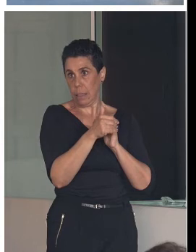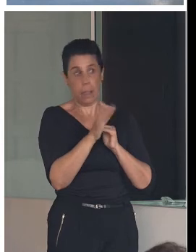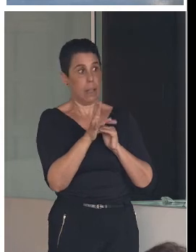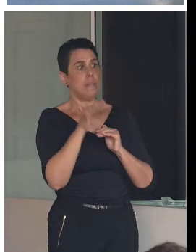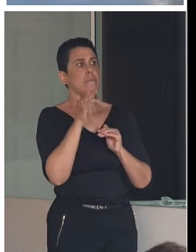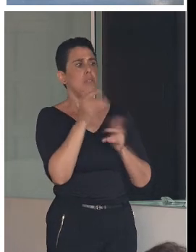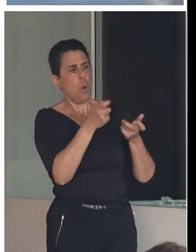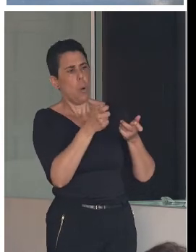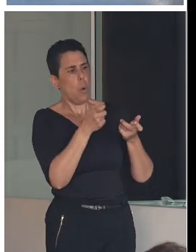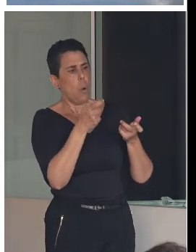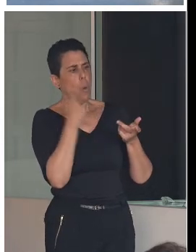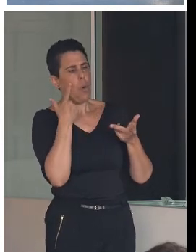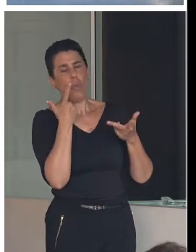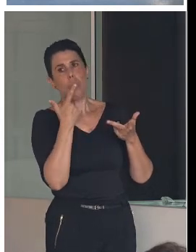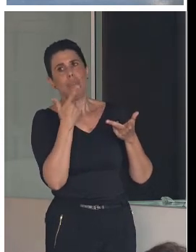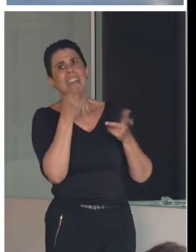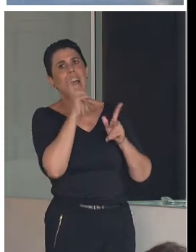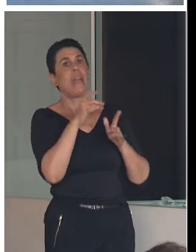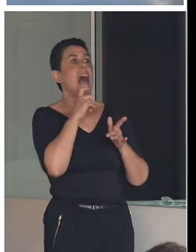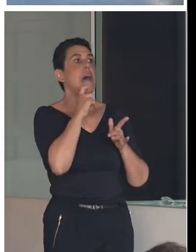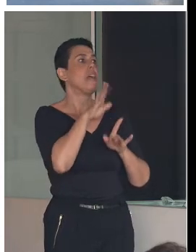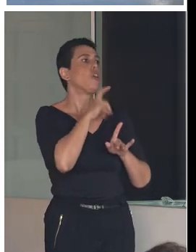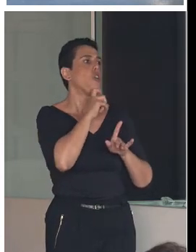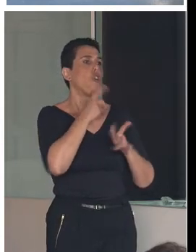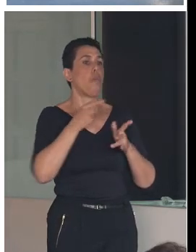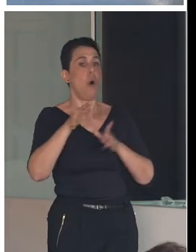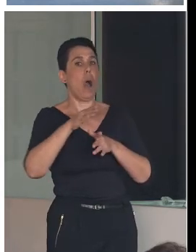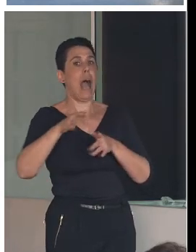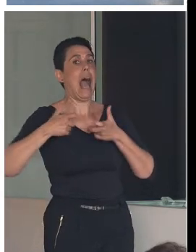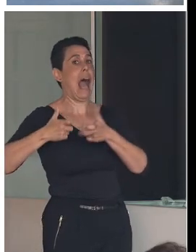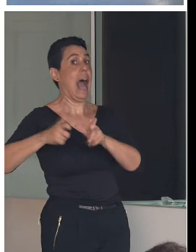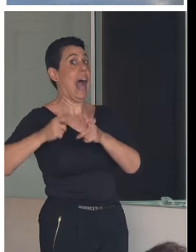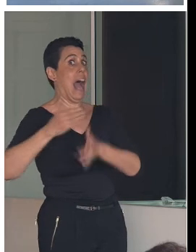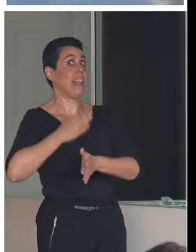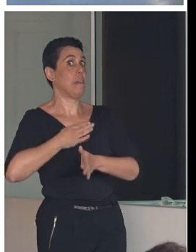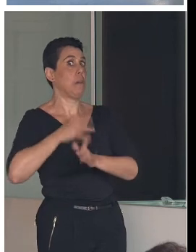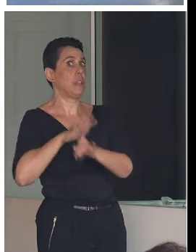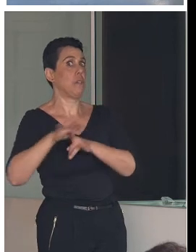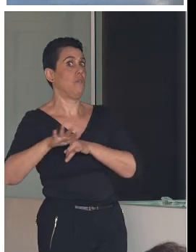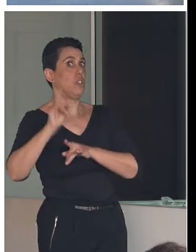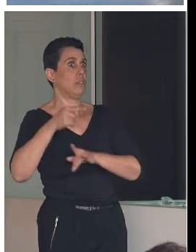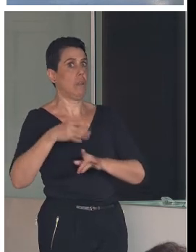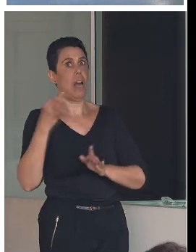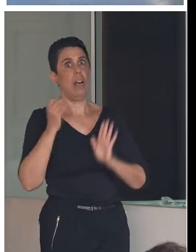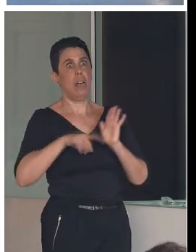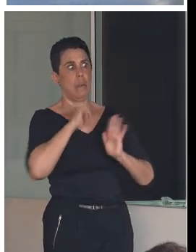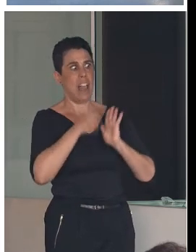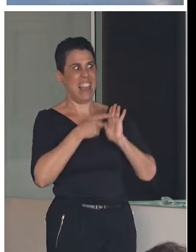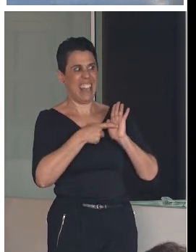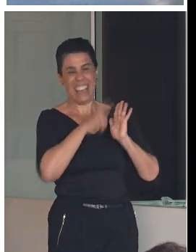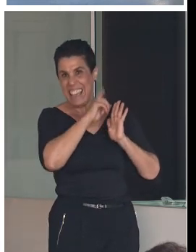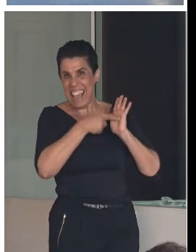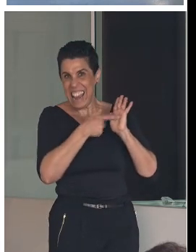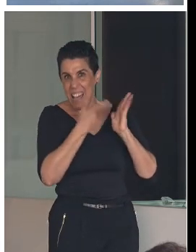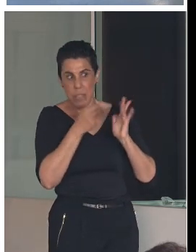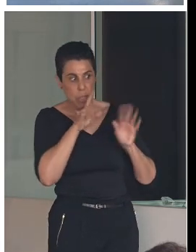desgranar cómo influye eso en el área de patrimonio, ¿no? Por supuesto, tienes que saber toda la legislación sobre patrimonio, pero también tienes que tener